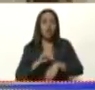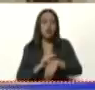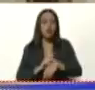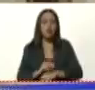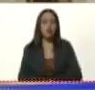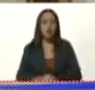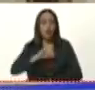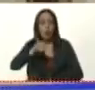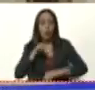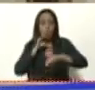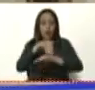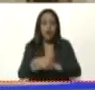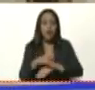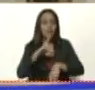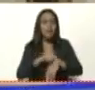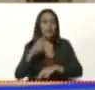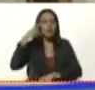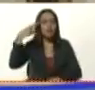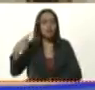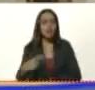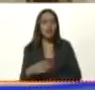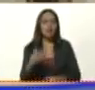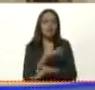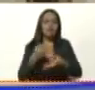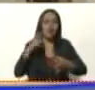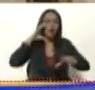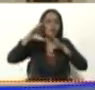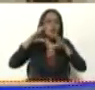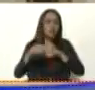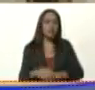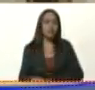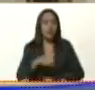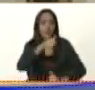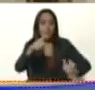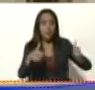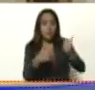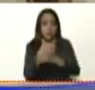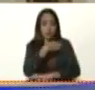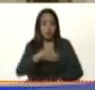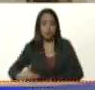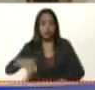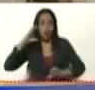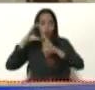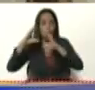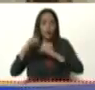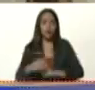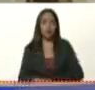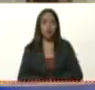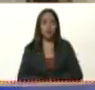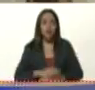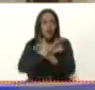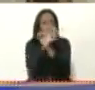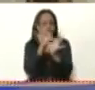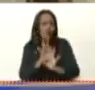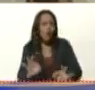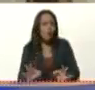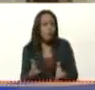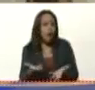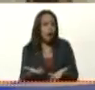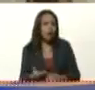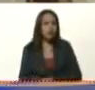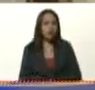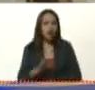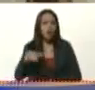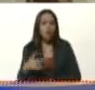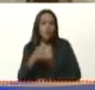psiquiatra y experto en comunicación, vicepresidente de comunicación del gobierno. Los modelos. Para